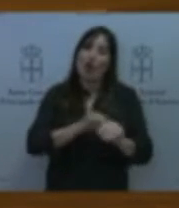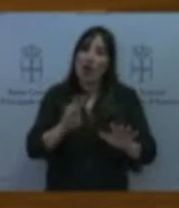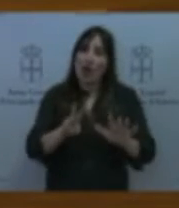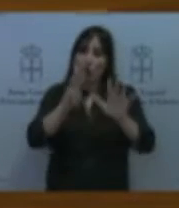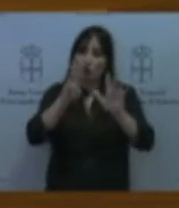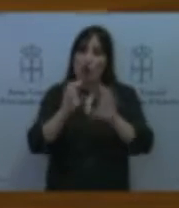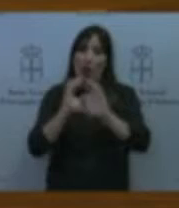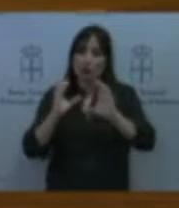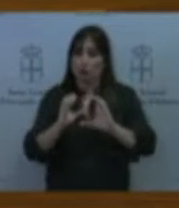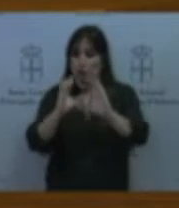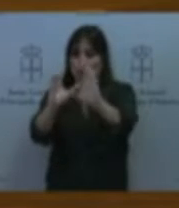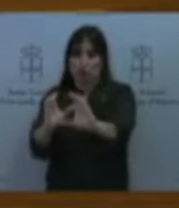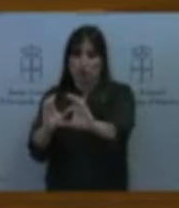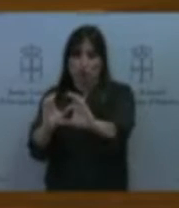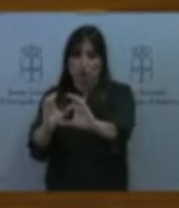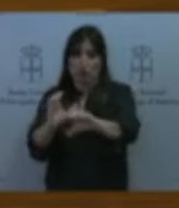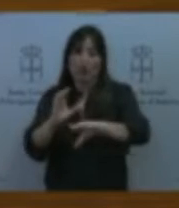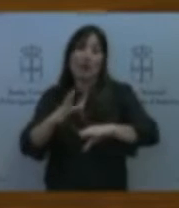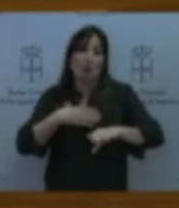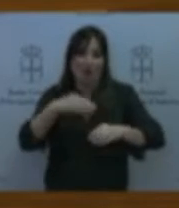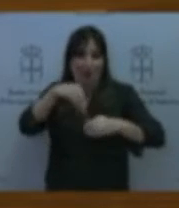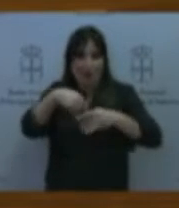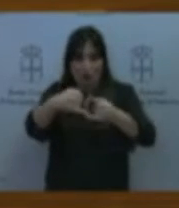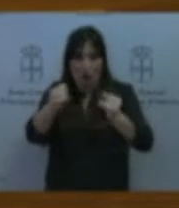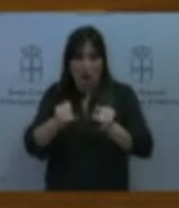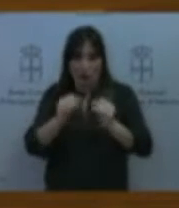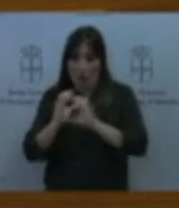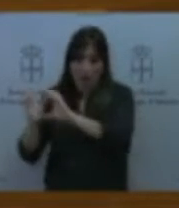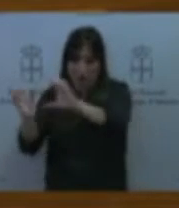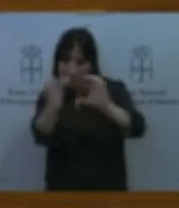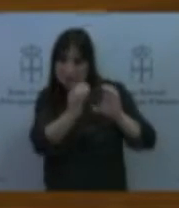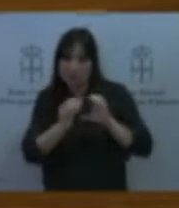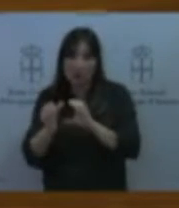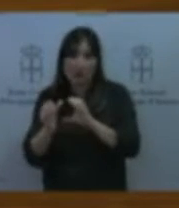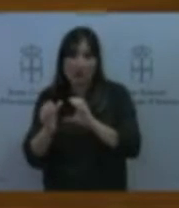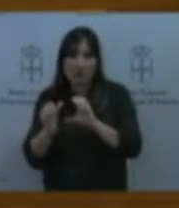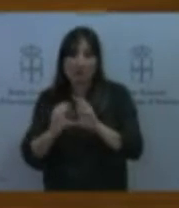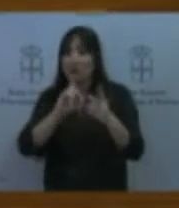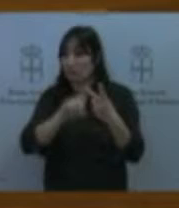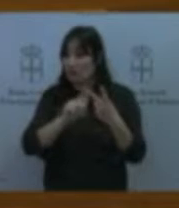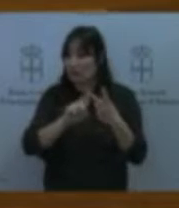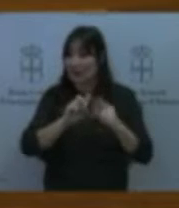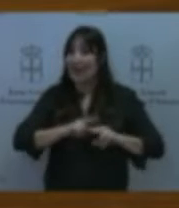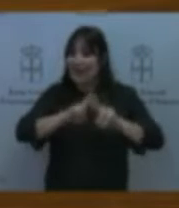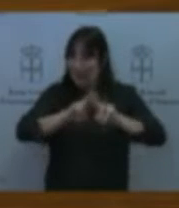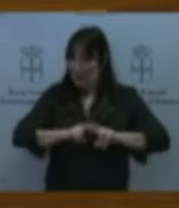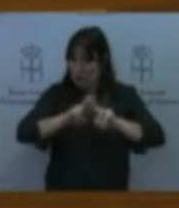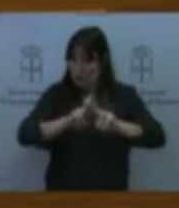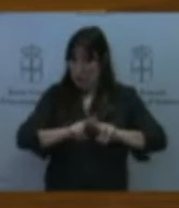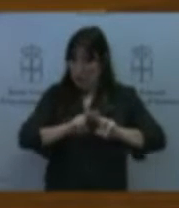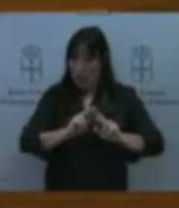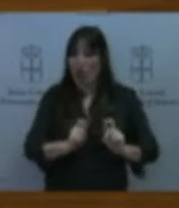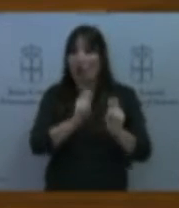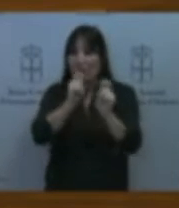dentro del consejo que se revisen las concesiones existentes para ver si están cumpliendo realmente con